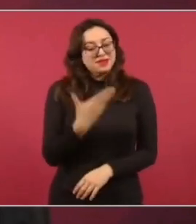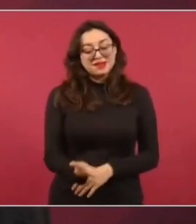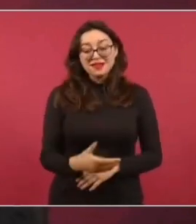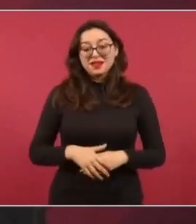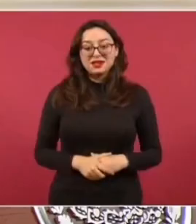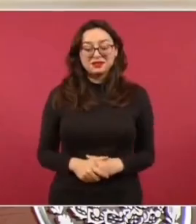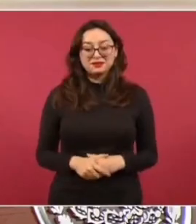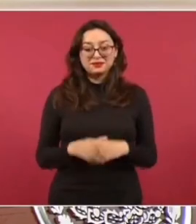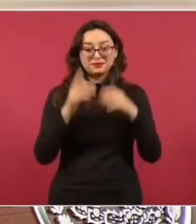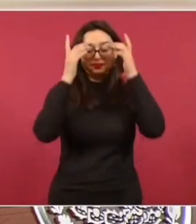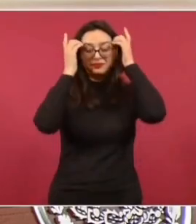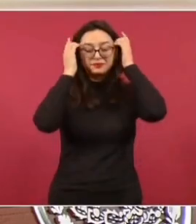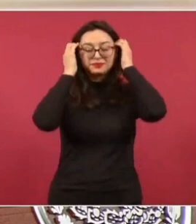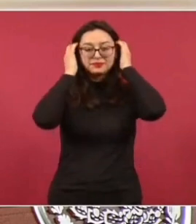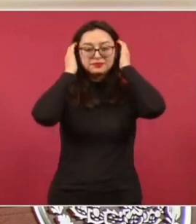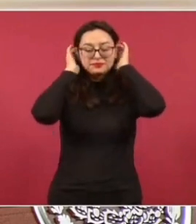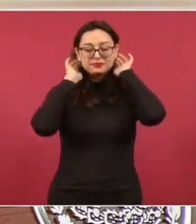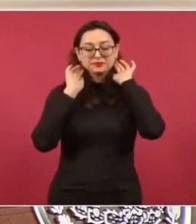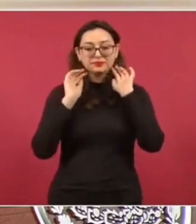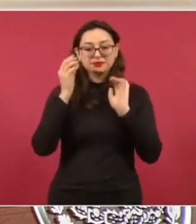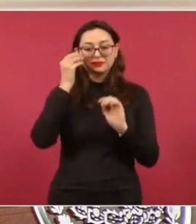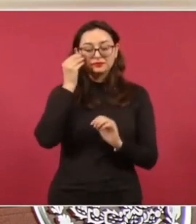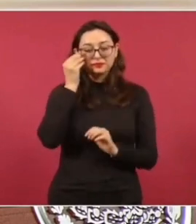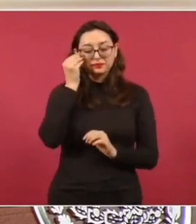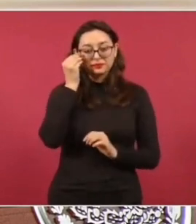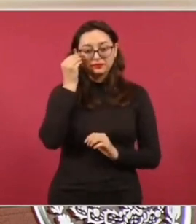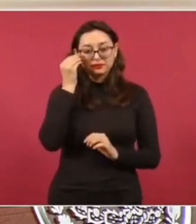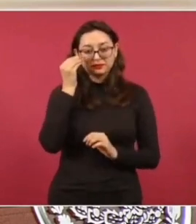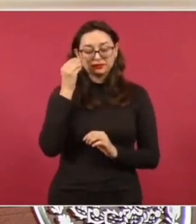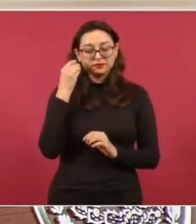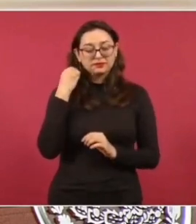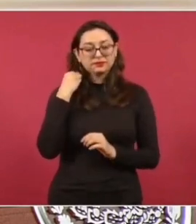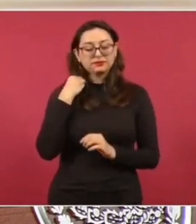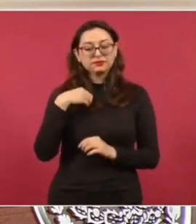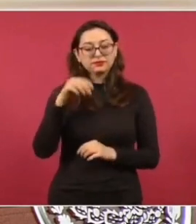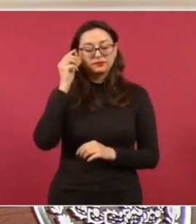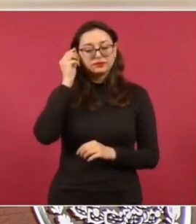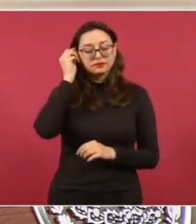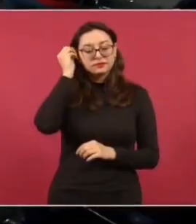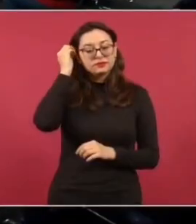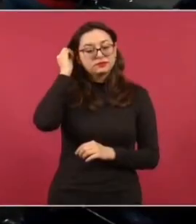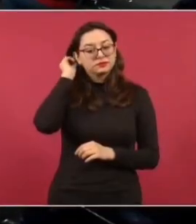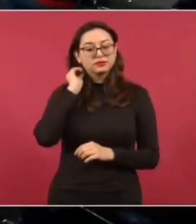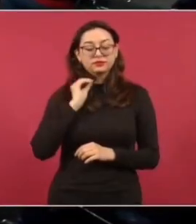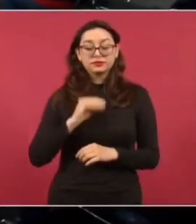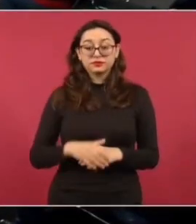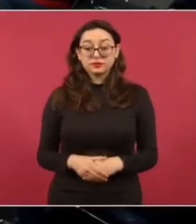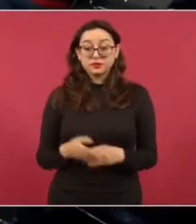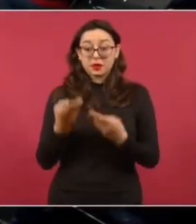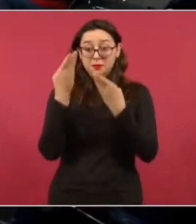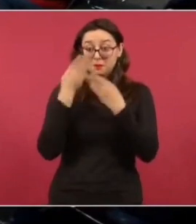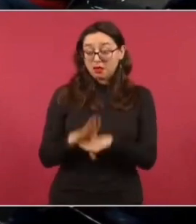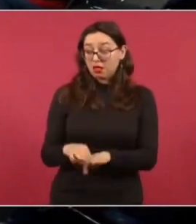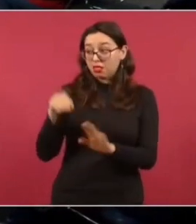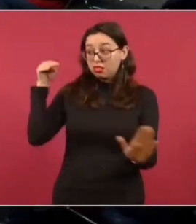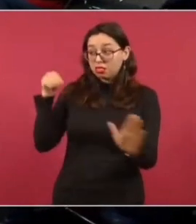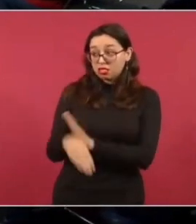pues no pueden decir que está mal la economía.